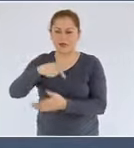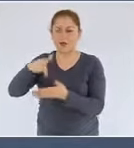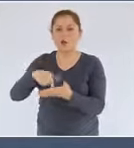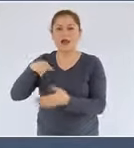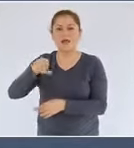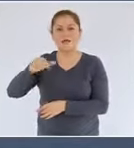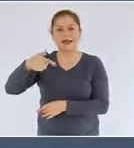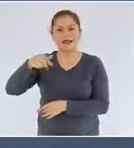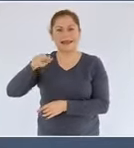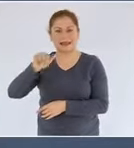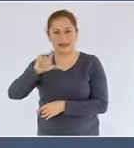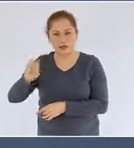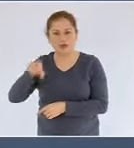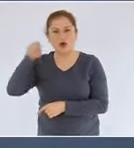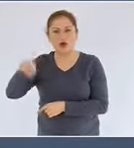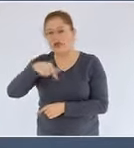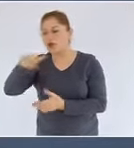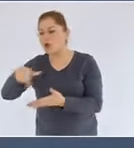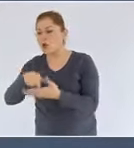campos marinos.